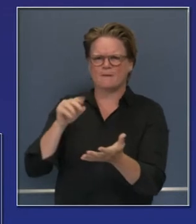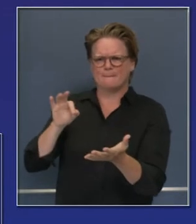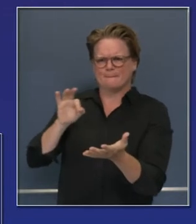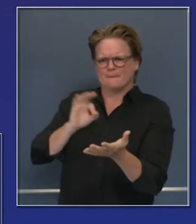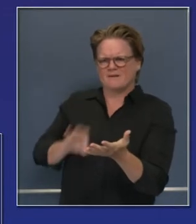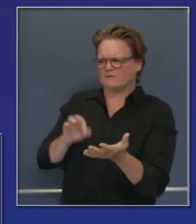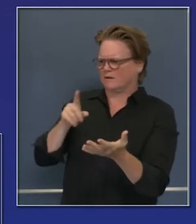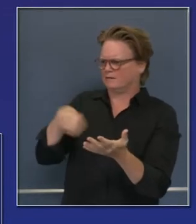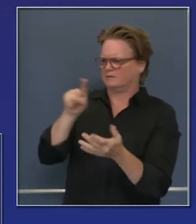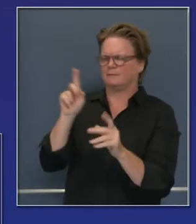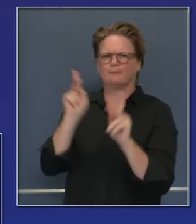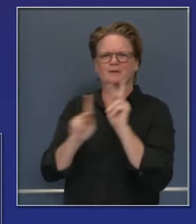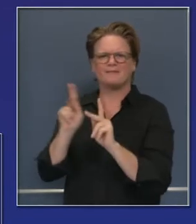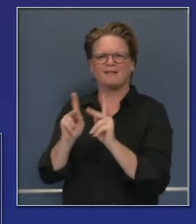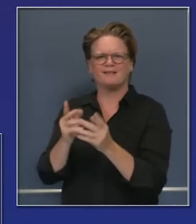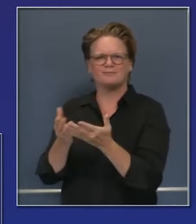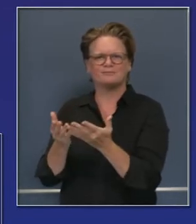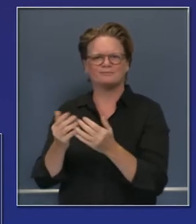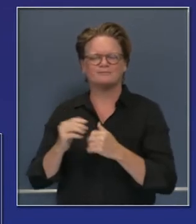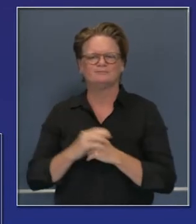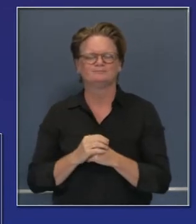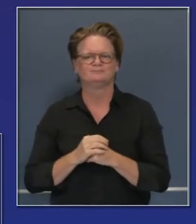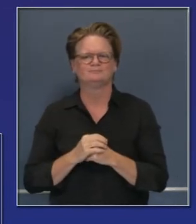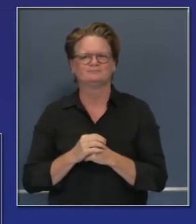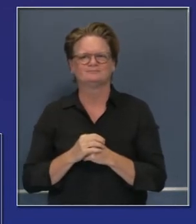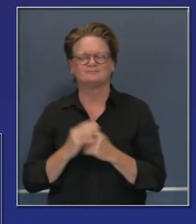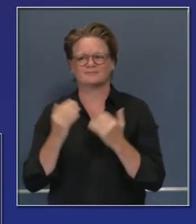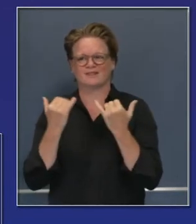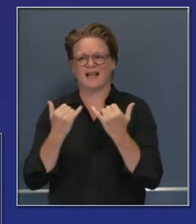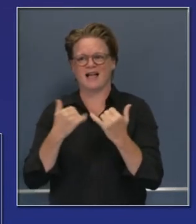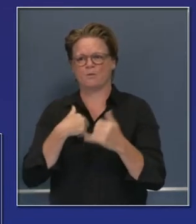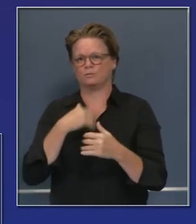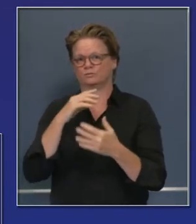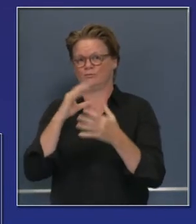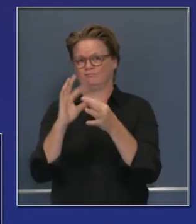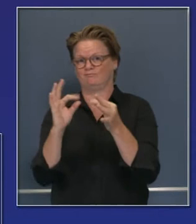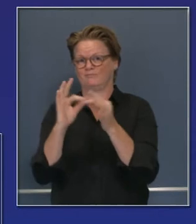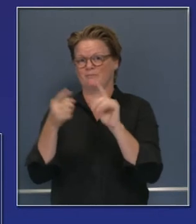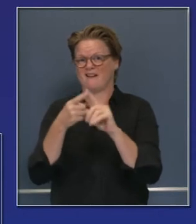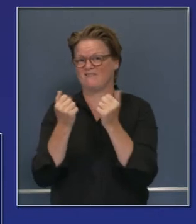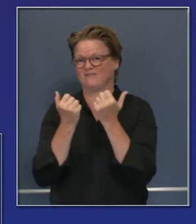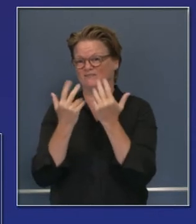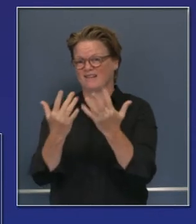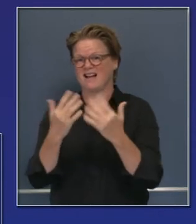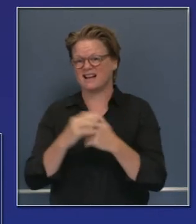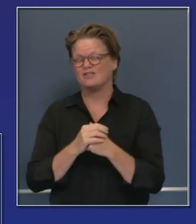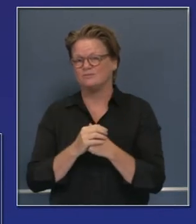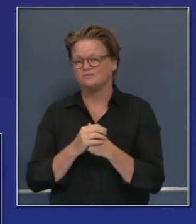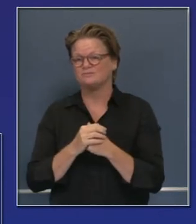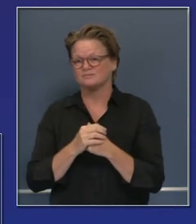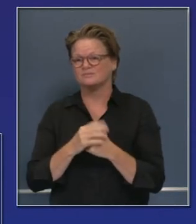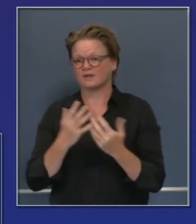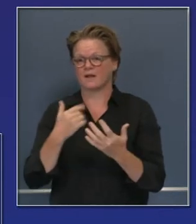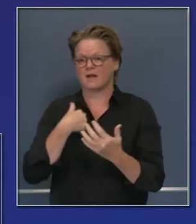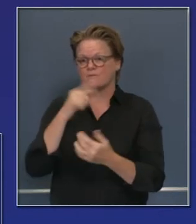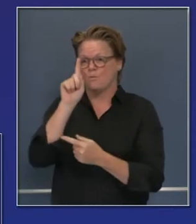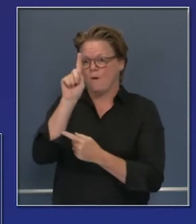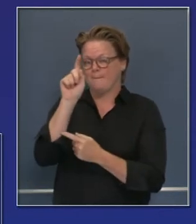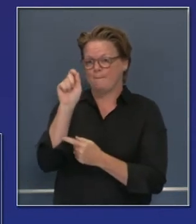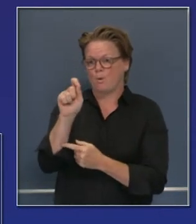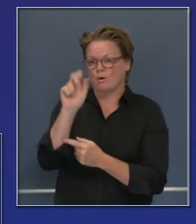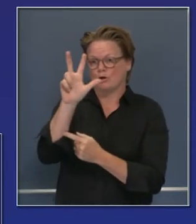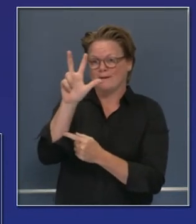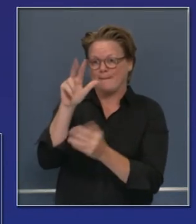referencia al equipo de protección individual. Ahora, en cuanto a los incendios, solo en la última semana pudimos distribuir 1.3 millones